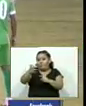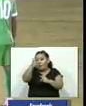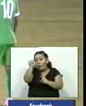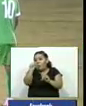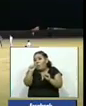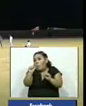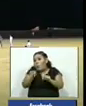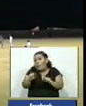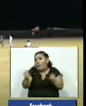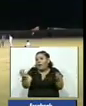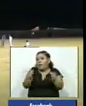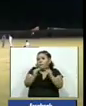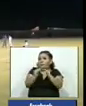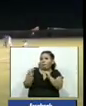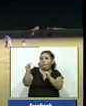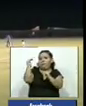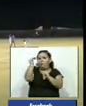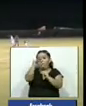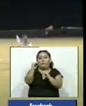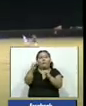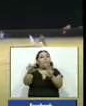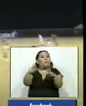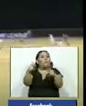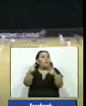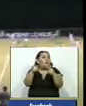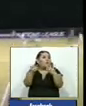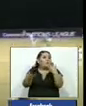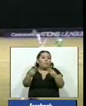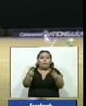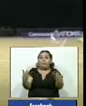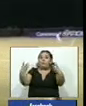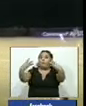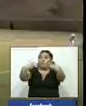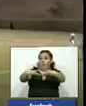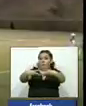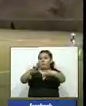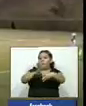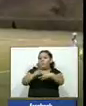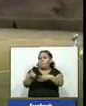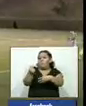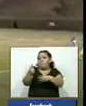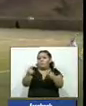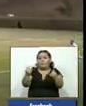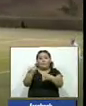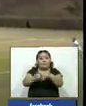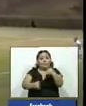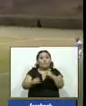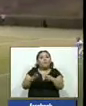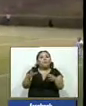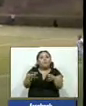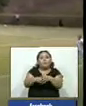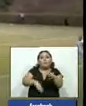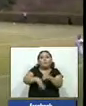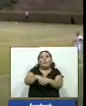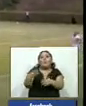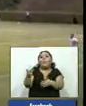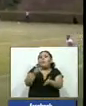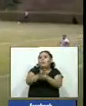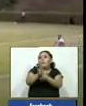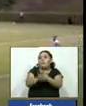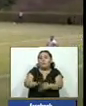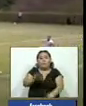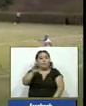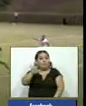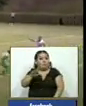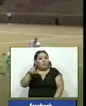podría meter a la azul y blanco de nuevo en la pelea por un boleto a la hexagonal final de las próximas eliminatorias el partido tendrá precios para los aficionados